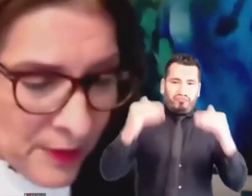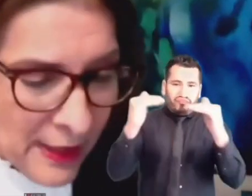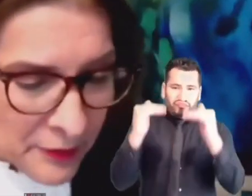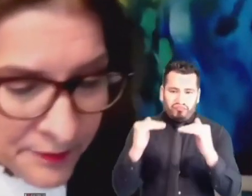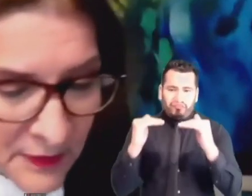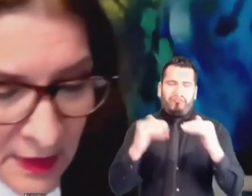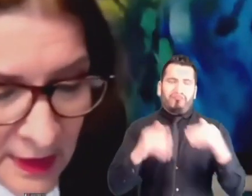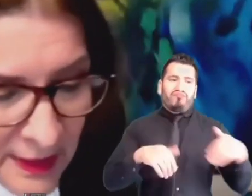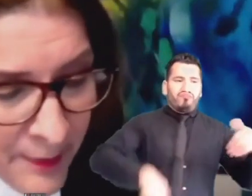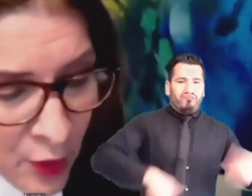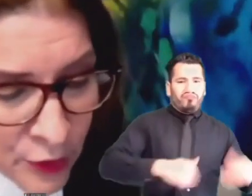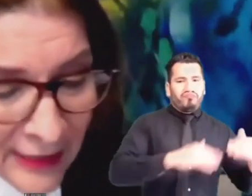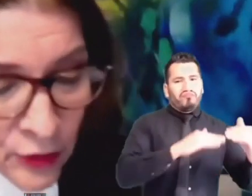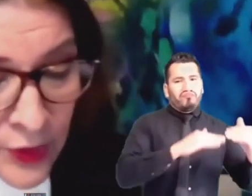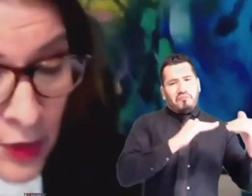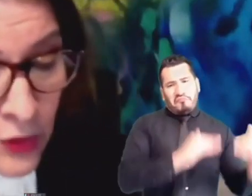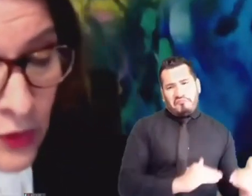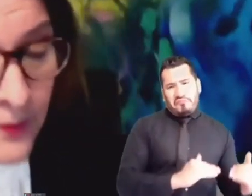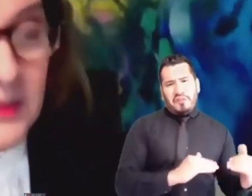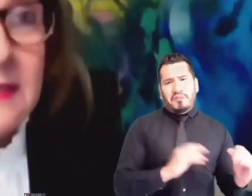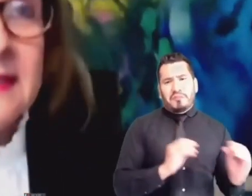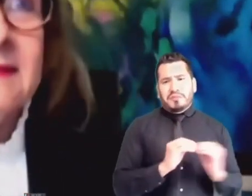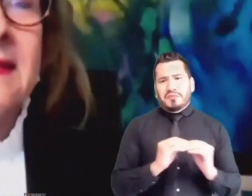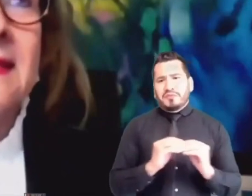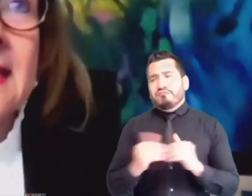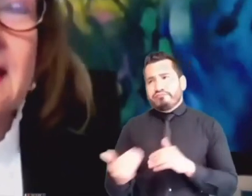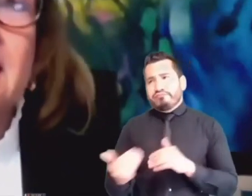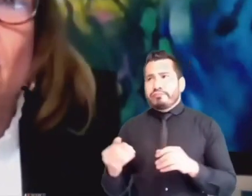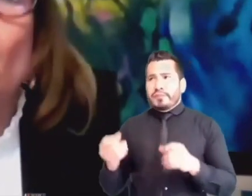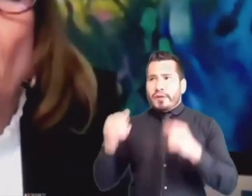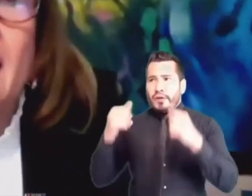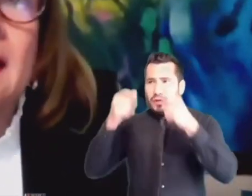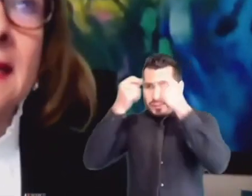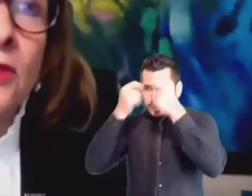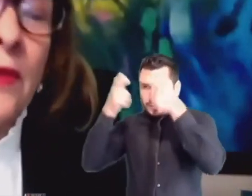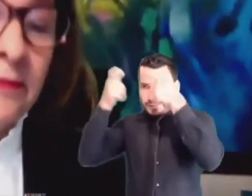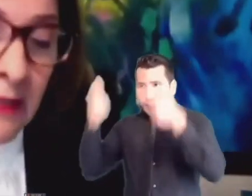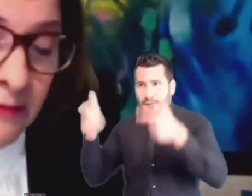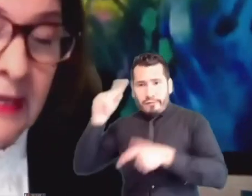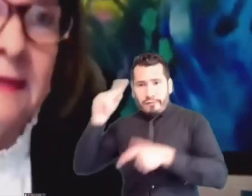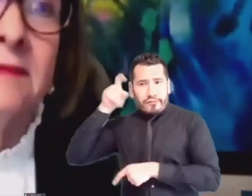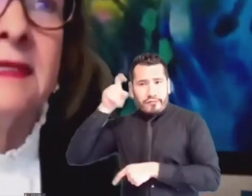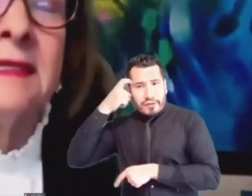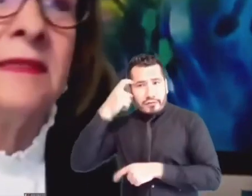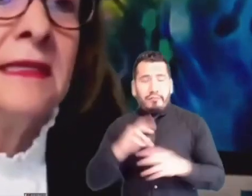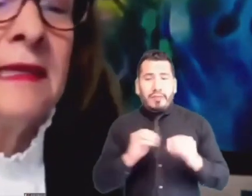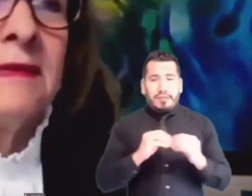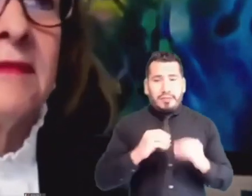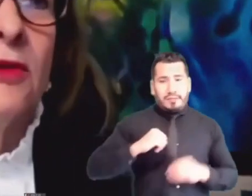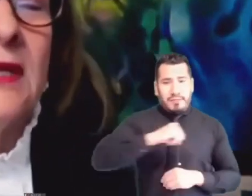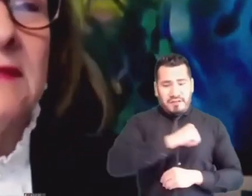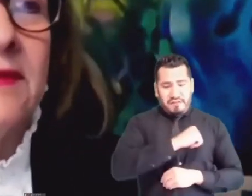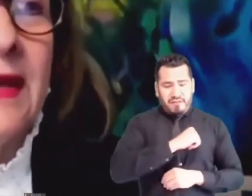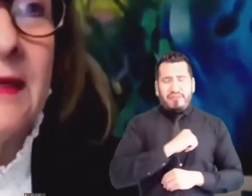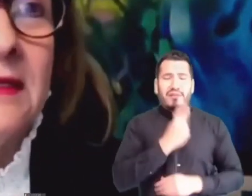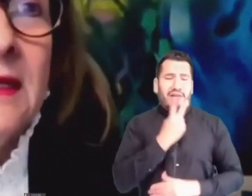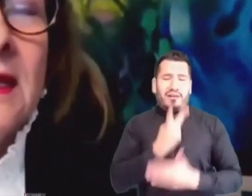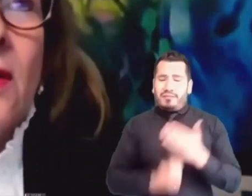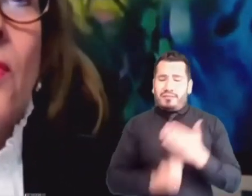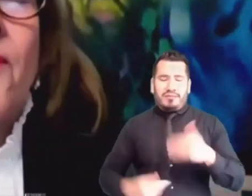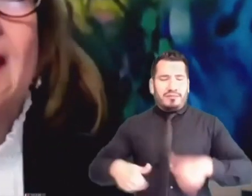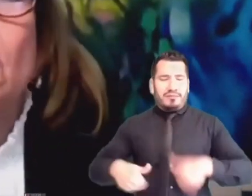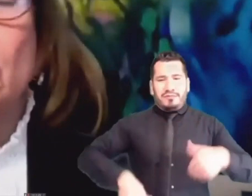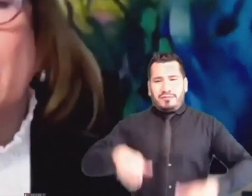sector privado. Y por lo tanto digo yo que se requiere sumarle a todas estas garantías que el Estado trata de dar